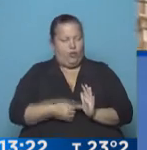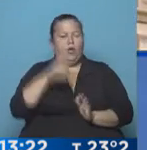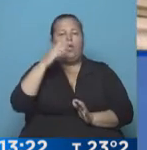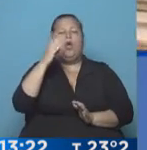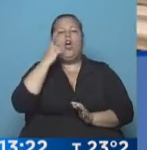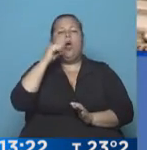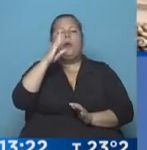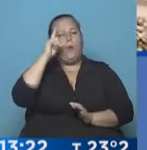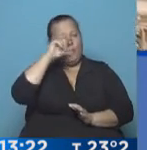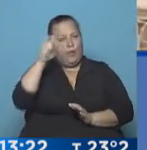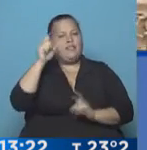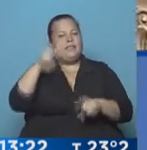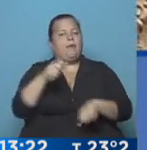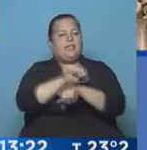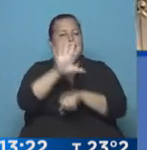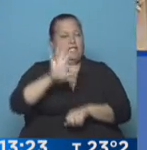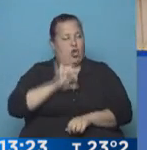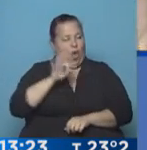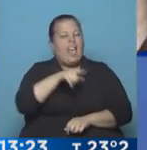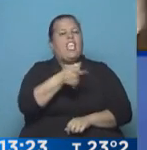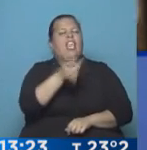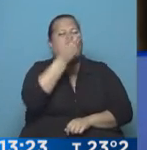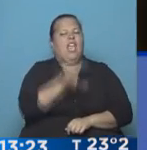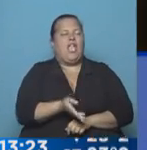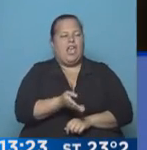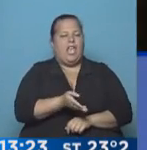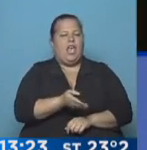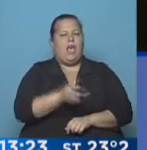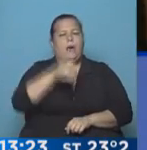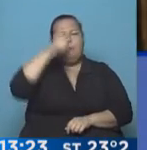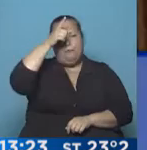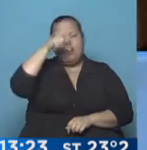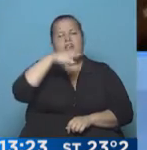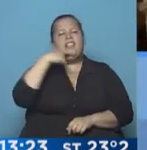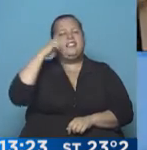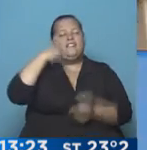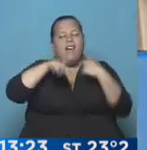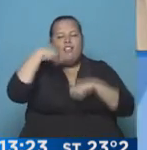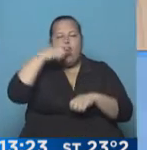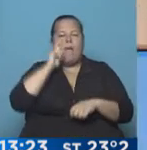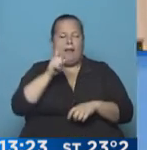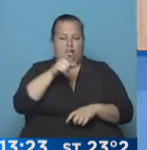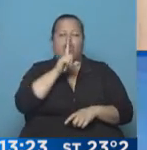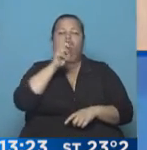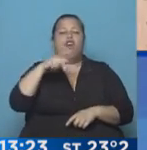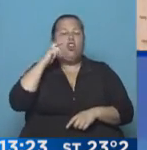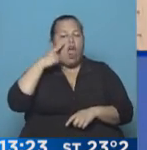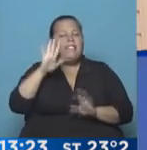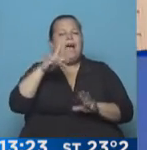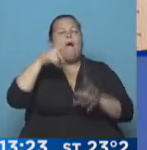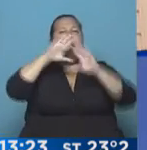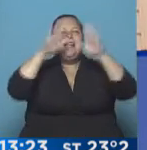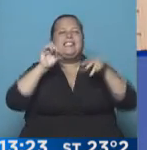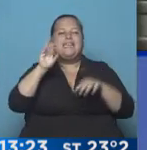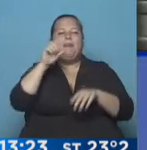Bella también fue condenado a cinco años, que era agente de inteligencia de drogas peligrosas. Toñoli estuvo en drogas peligrosas